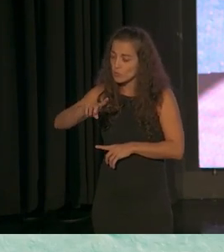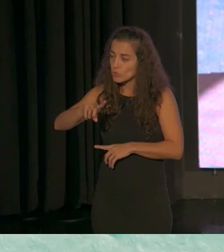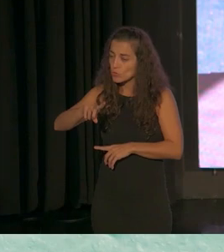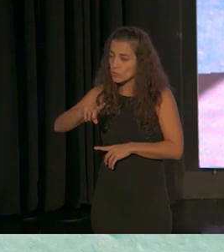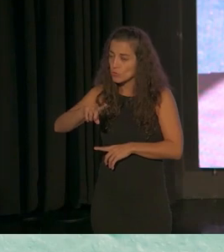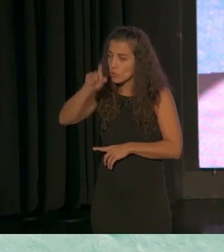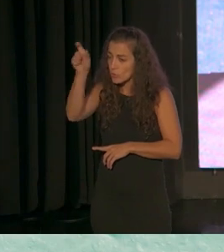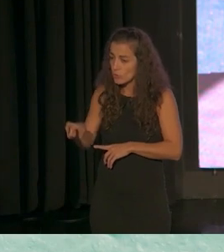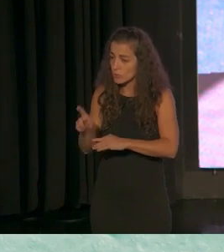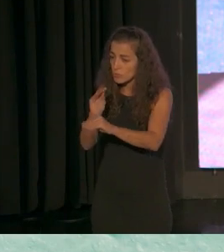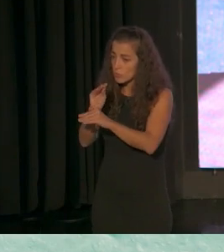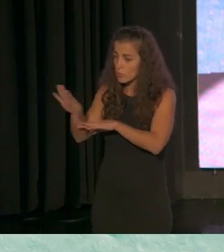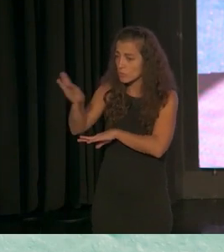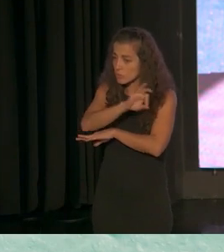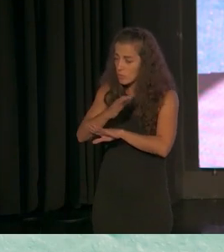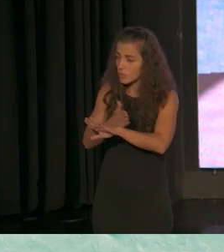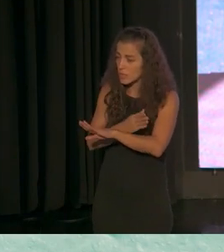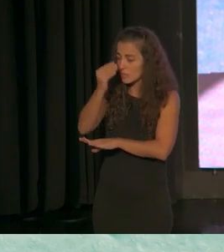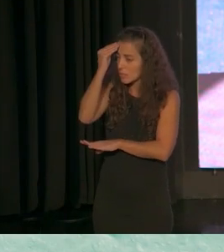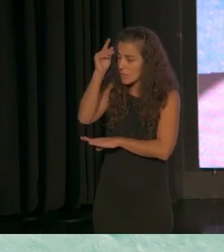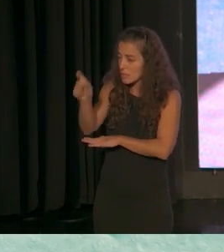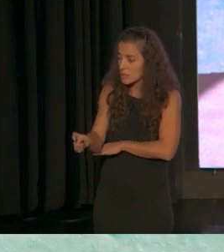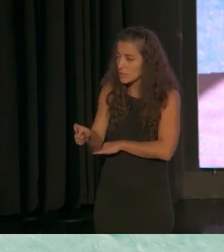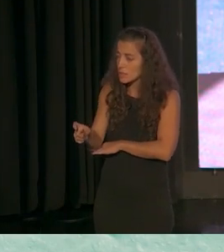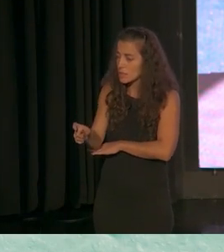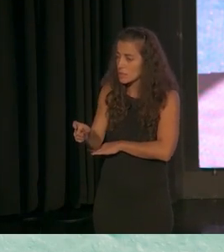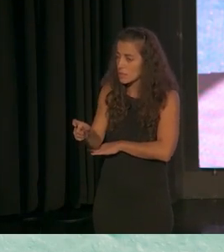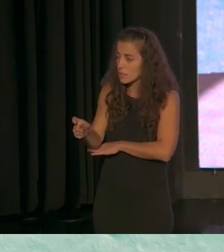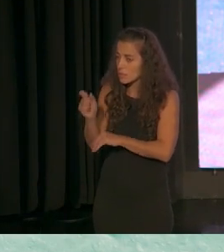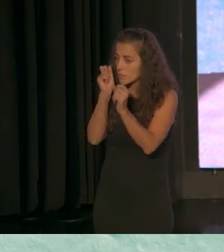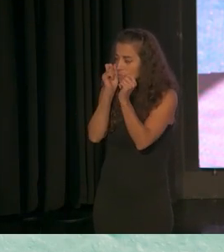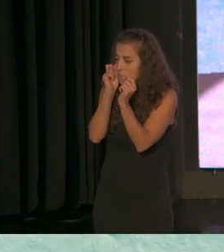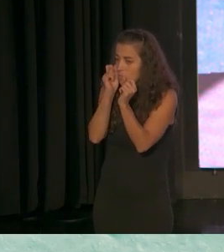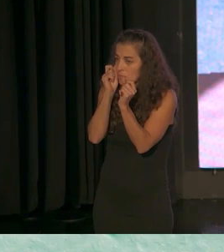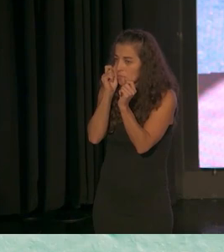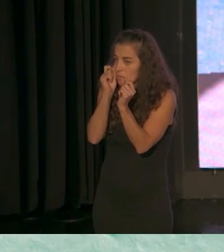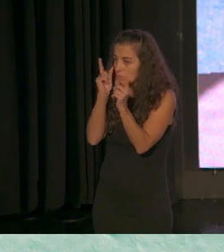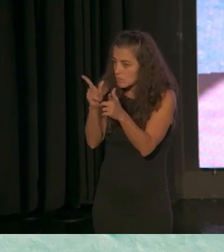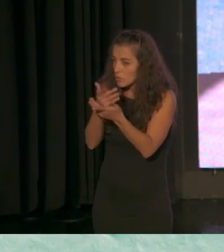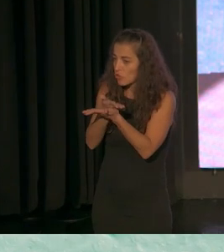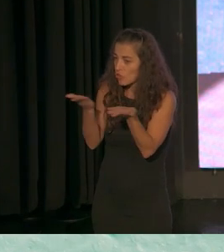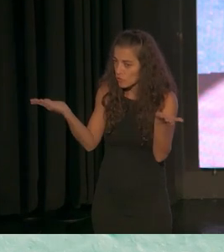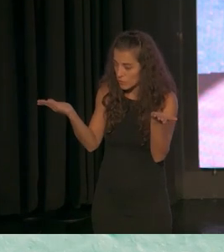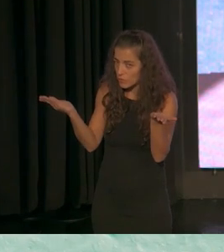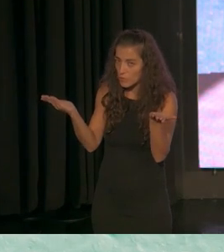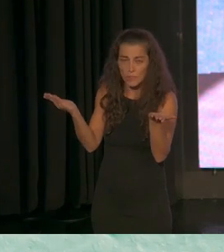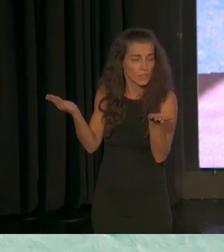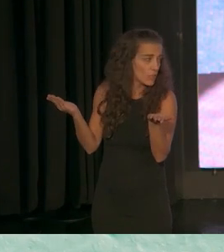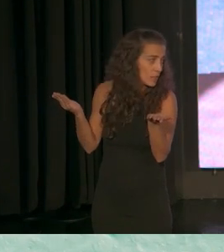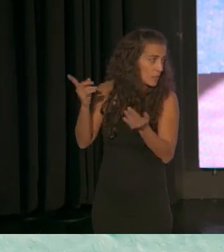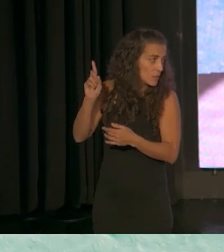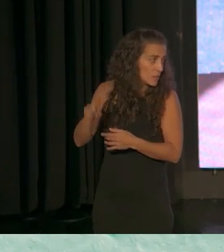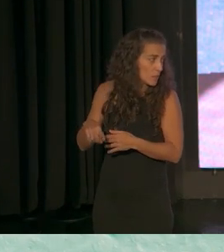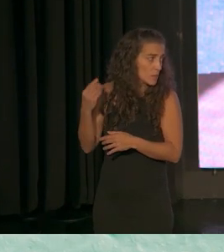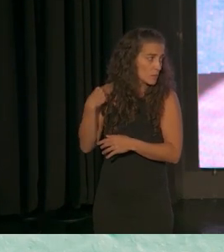ellos vean que confían y que esperan de él claro el fenómeno de la atribución es algo muy